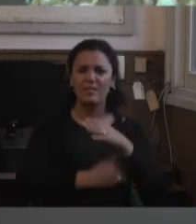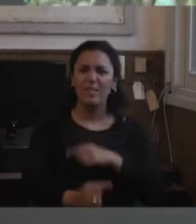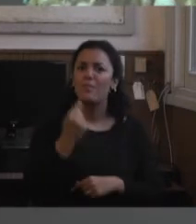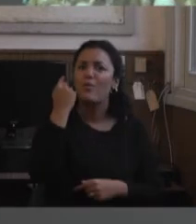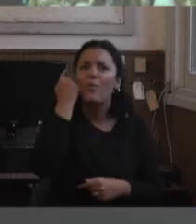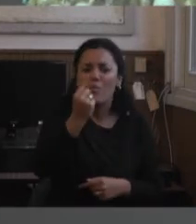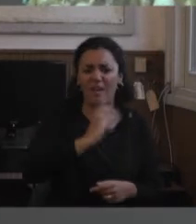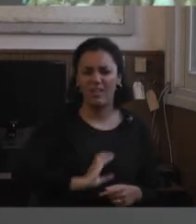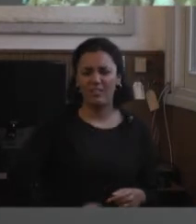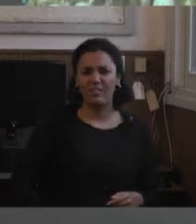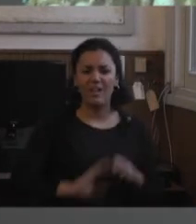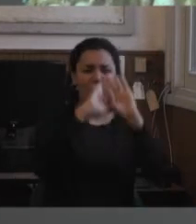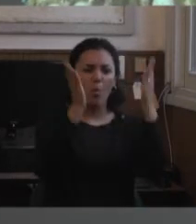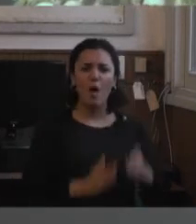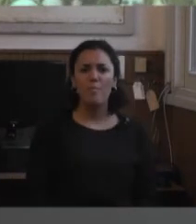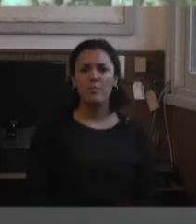corporal?